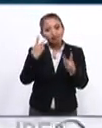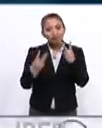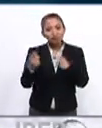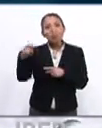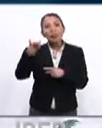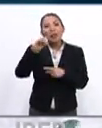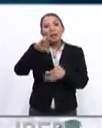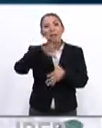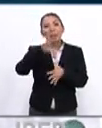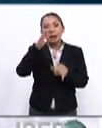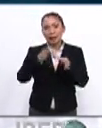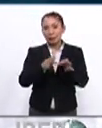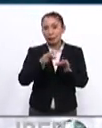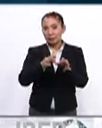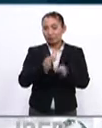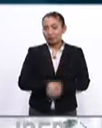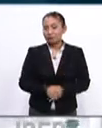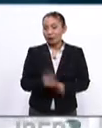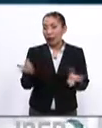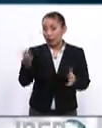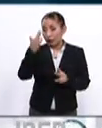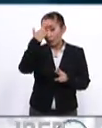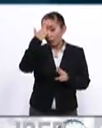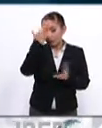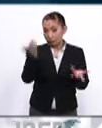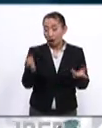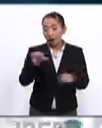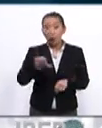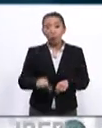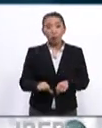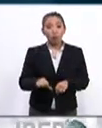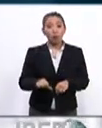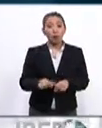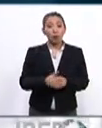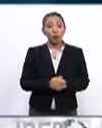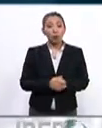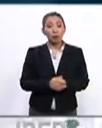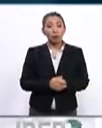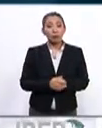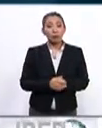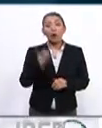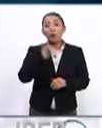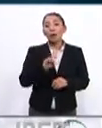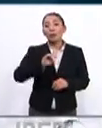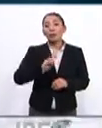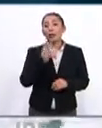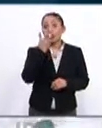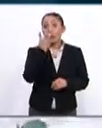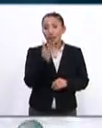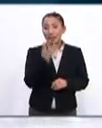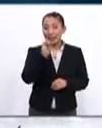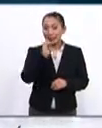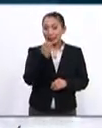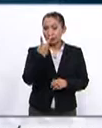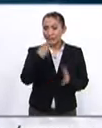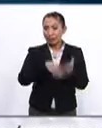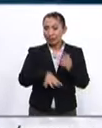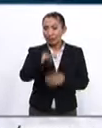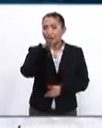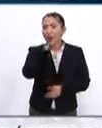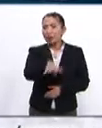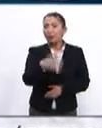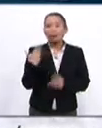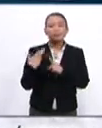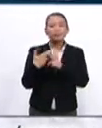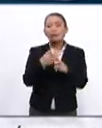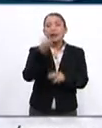de Iberoamérica al Día. Así es Ana Cristina, hay que recordar por cierto que hoy jueves 24 de enero del 2019